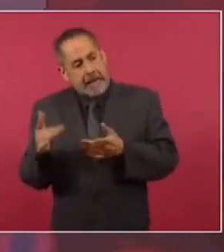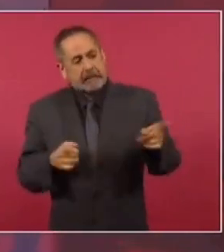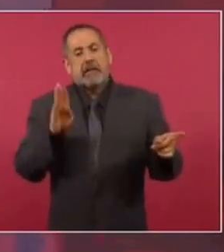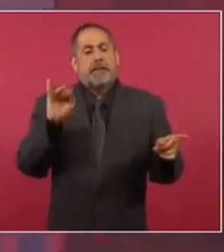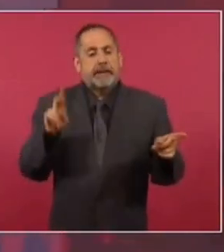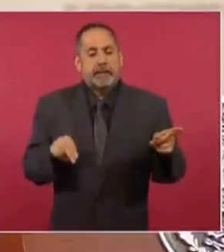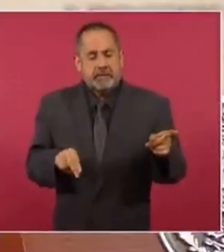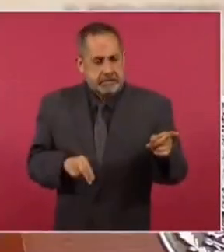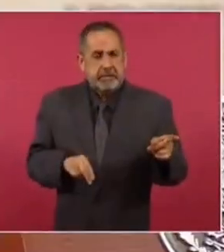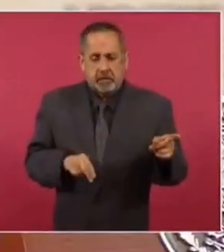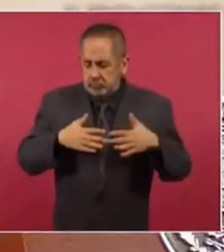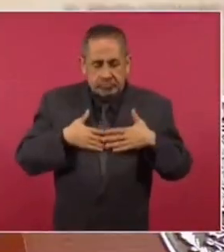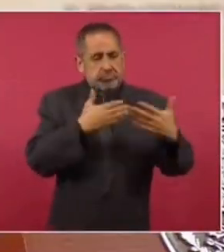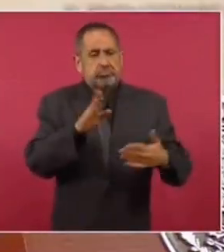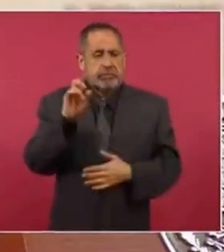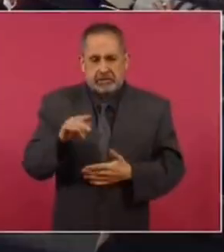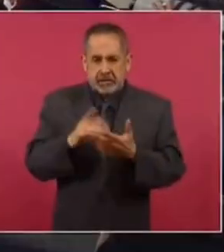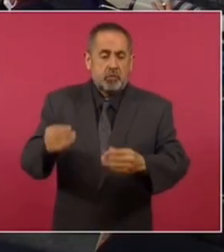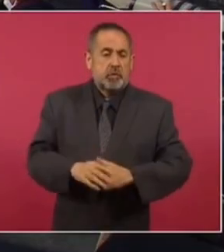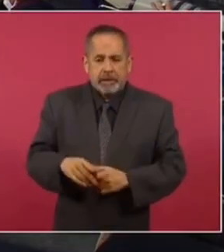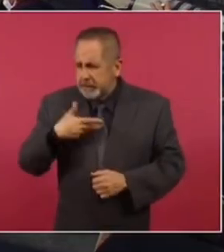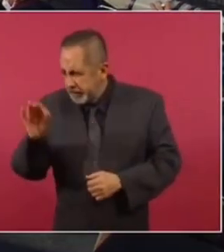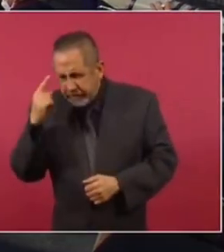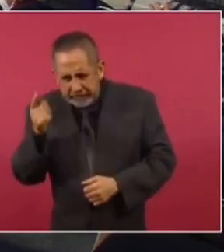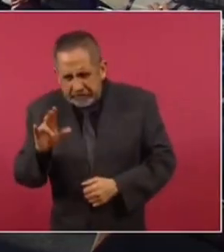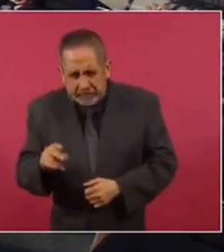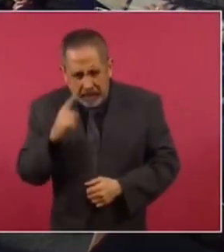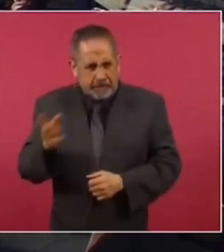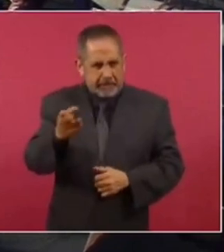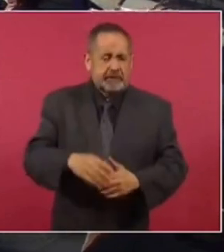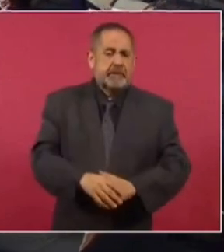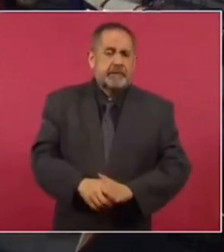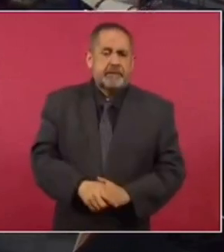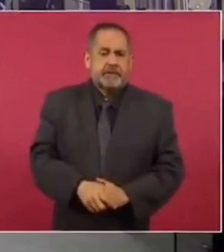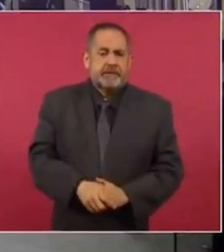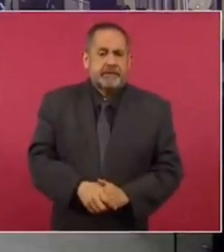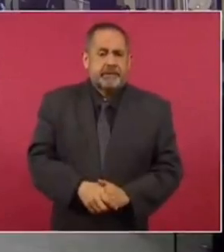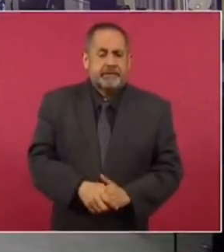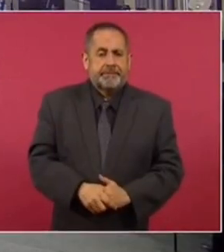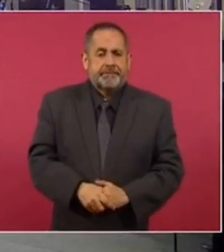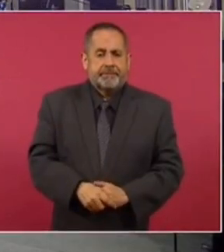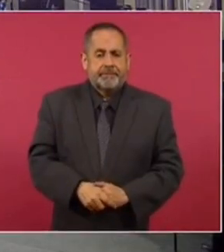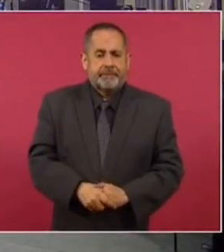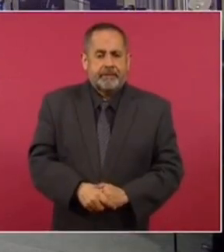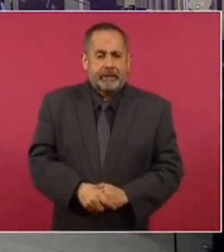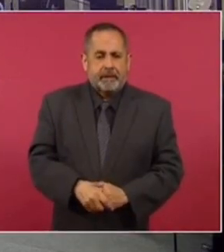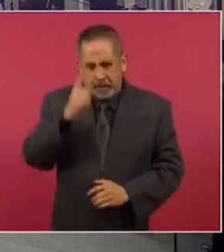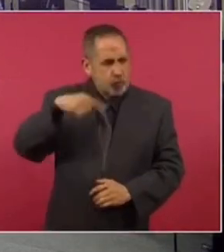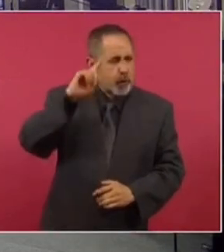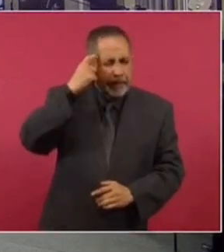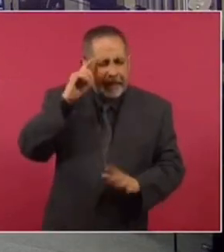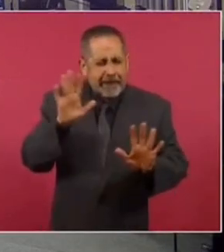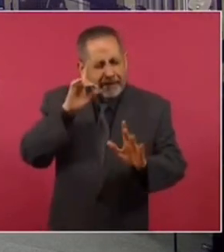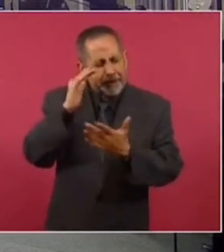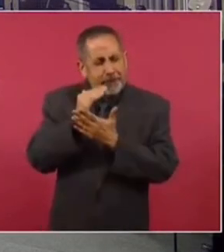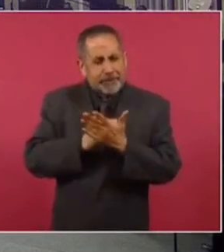Eso lo agradecemos mucho. ¿La tienen o no? A ver, vamos a poder. Para que no nos enojemos.